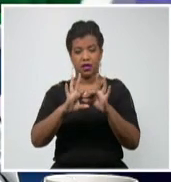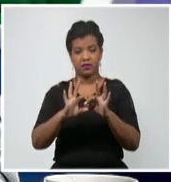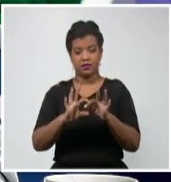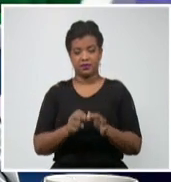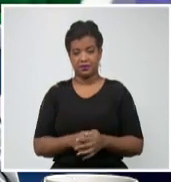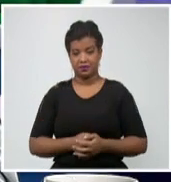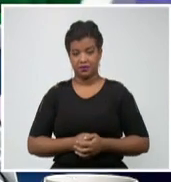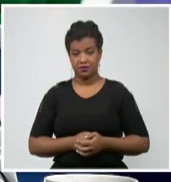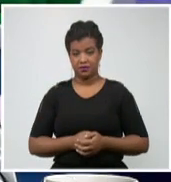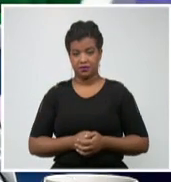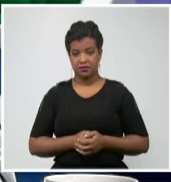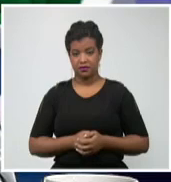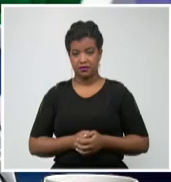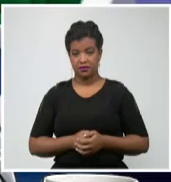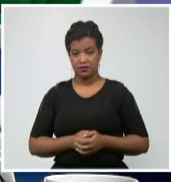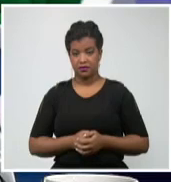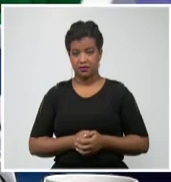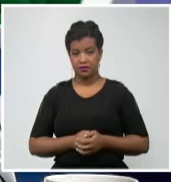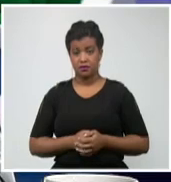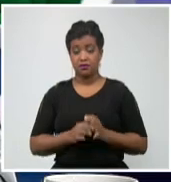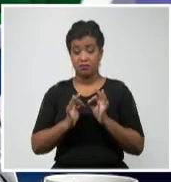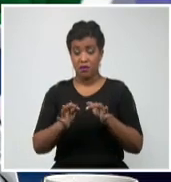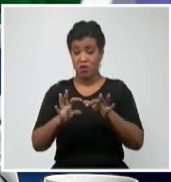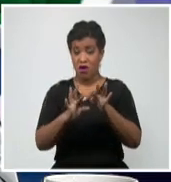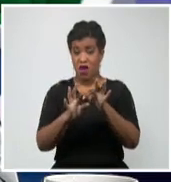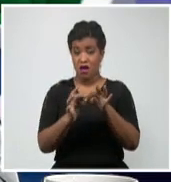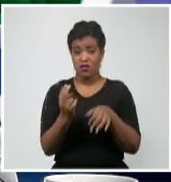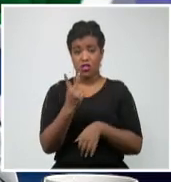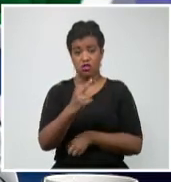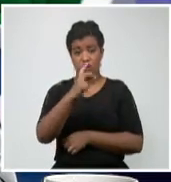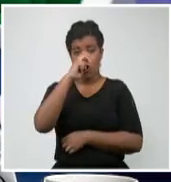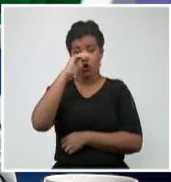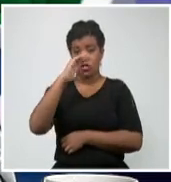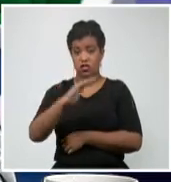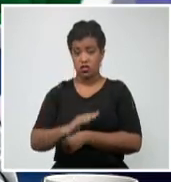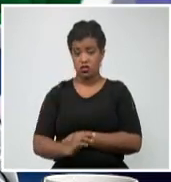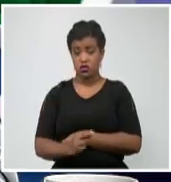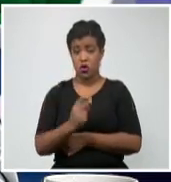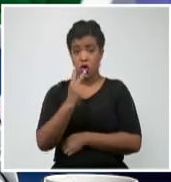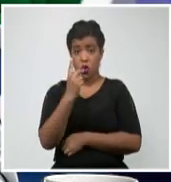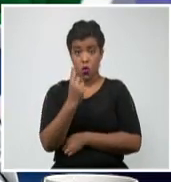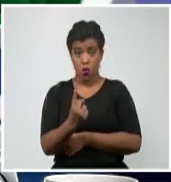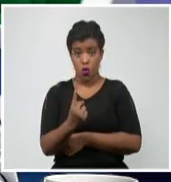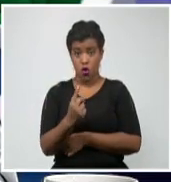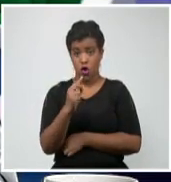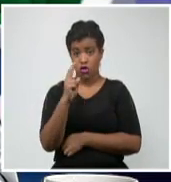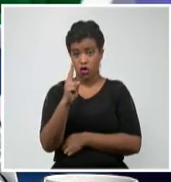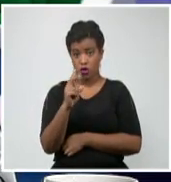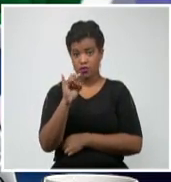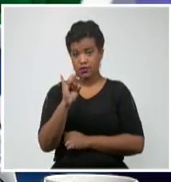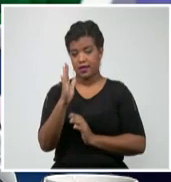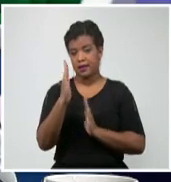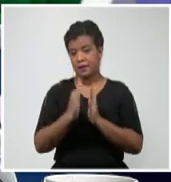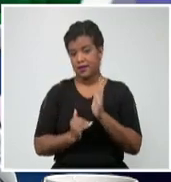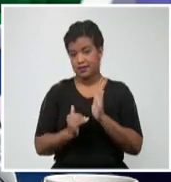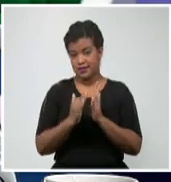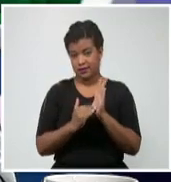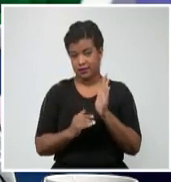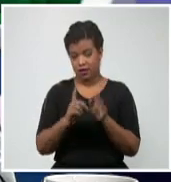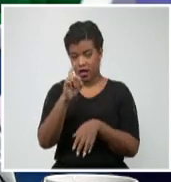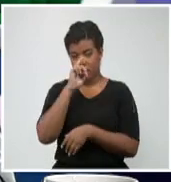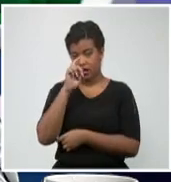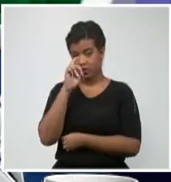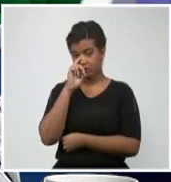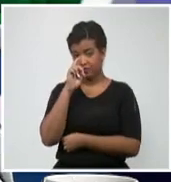Entre ellos hay dos lactantes, uno de 2 y 7 meses de edad, que además están